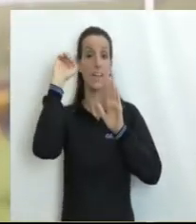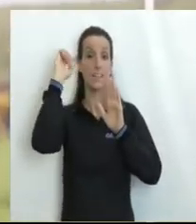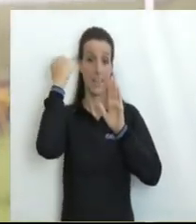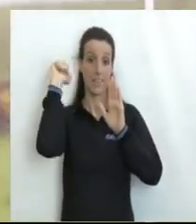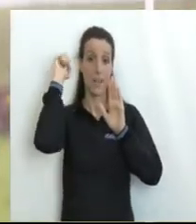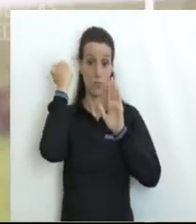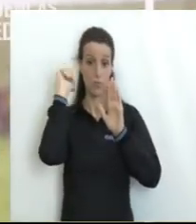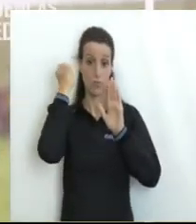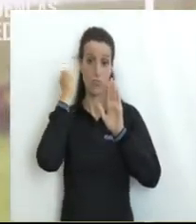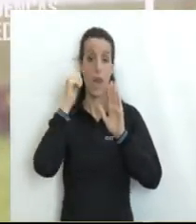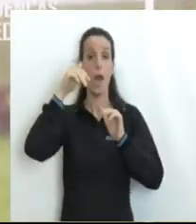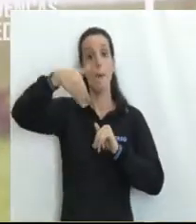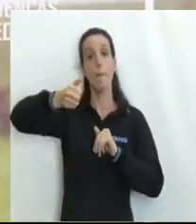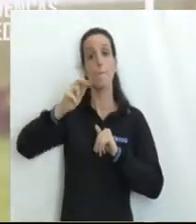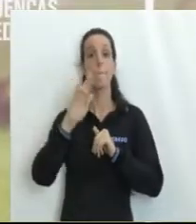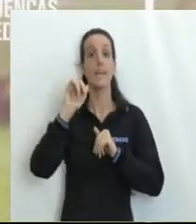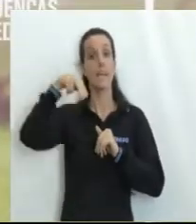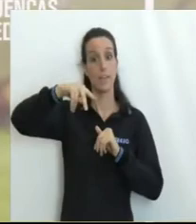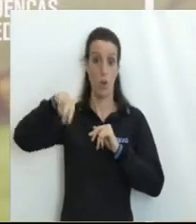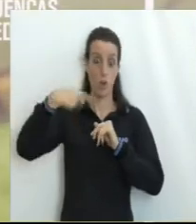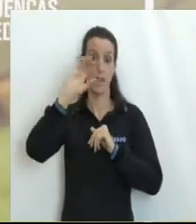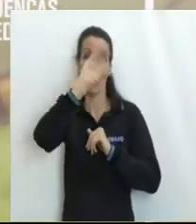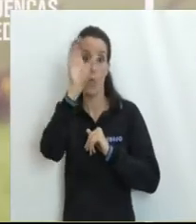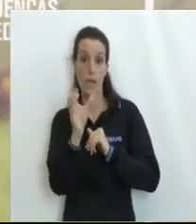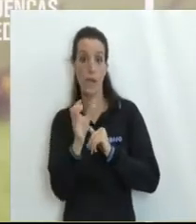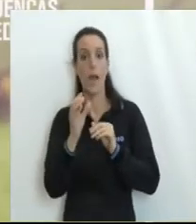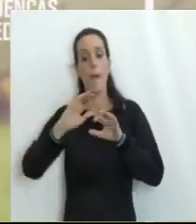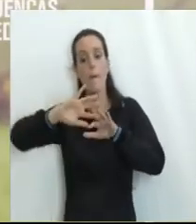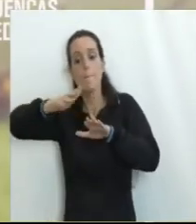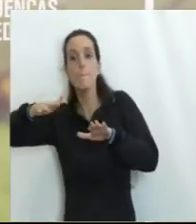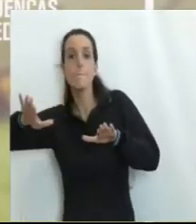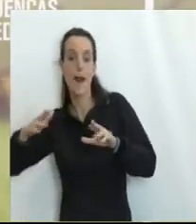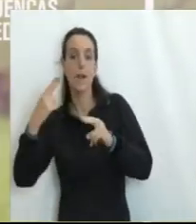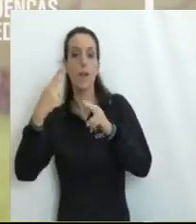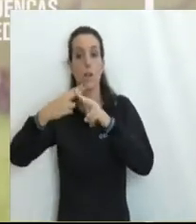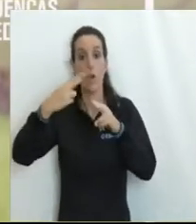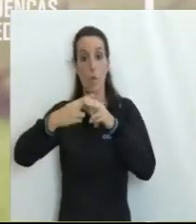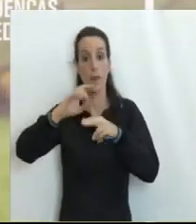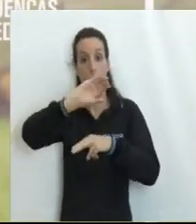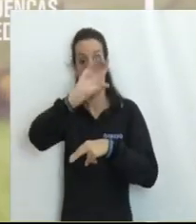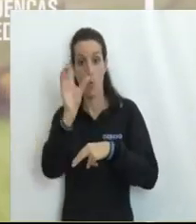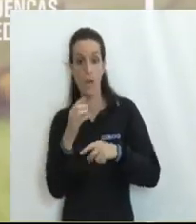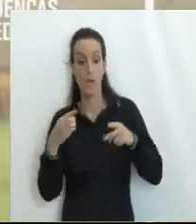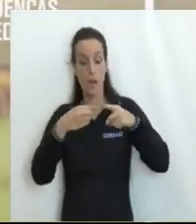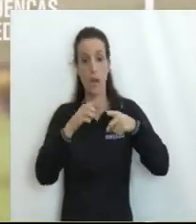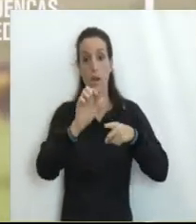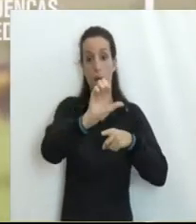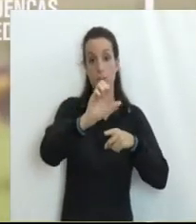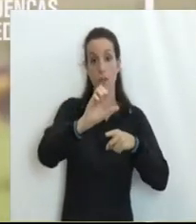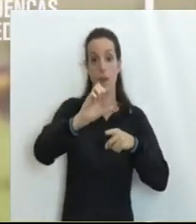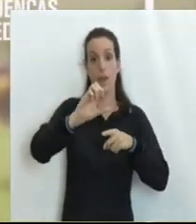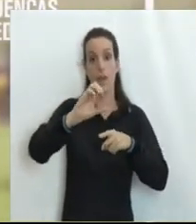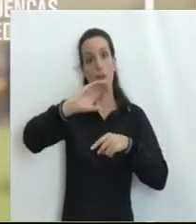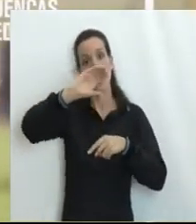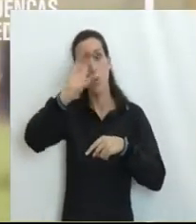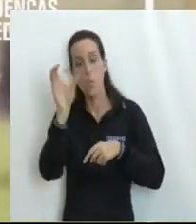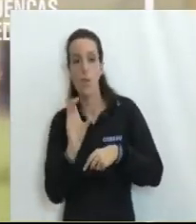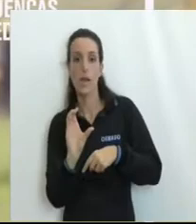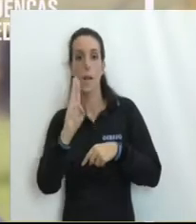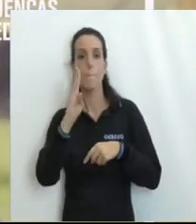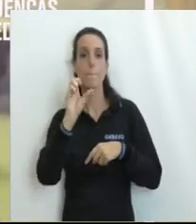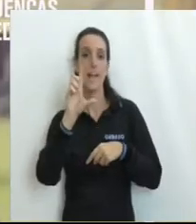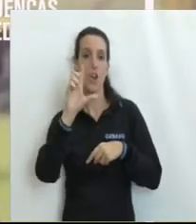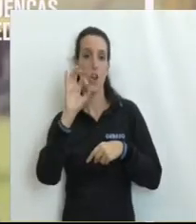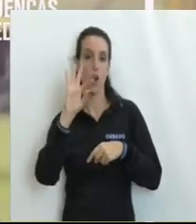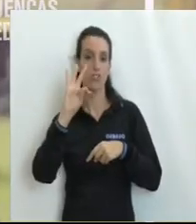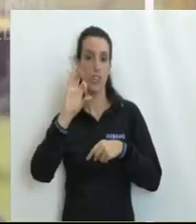sedimentarias La cuenca Norte, la cuenca Santa Lucía Y la cuenca Laguna Merín Y en el mar las que continúan funcionando actualmente como cuencas La cuenca